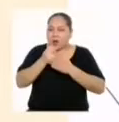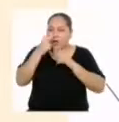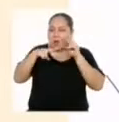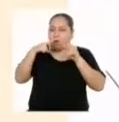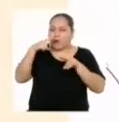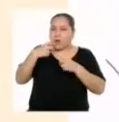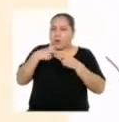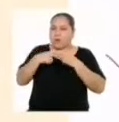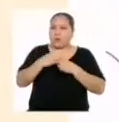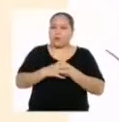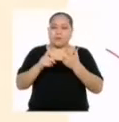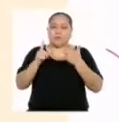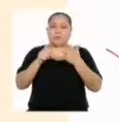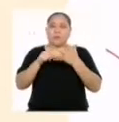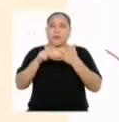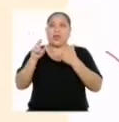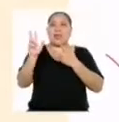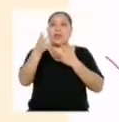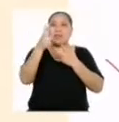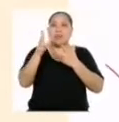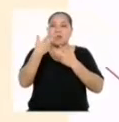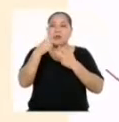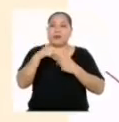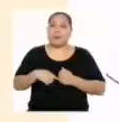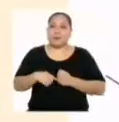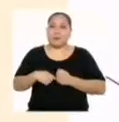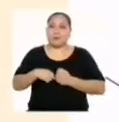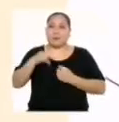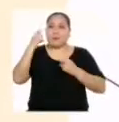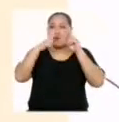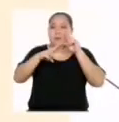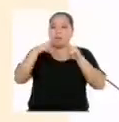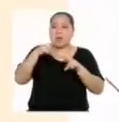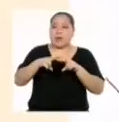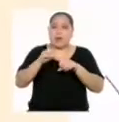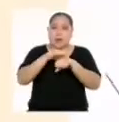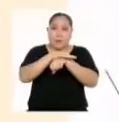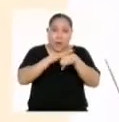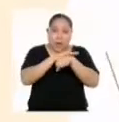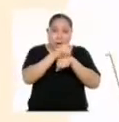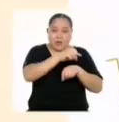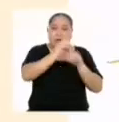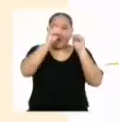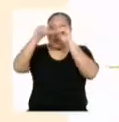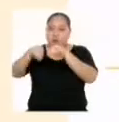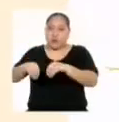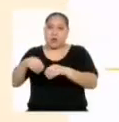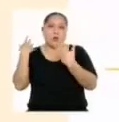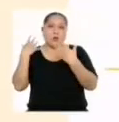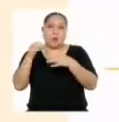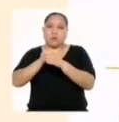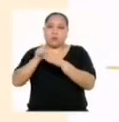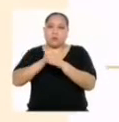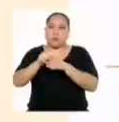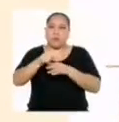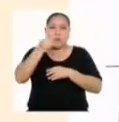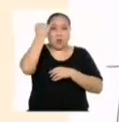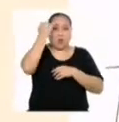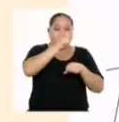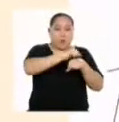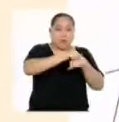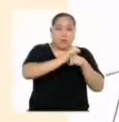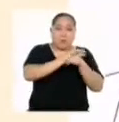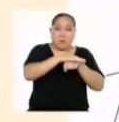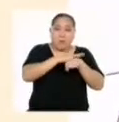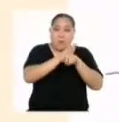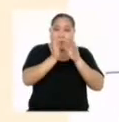La tercera fase consiste en Ejecutar el plan o estrategia. Es llevar a cabo lo ideado previamente